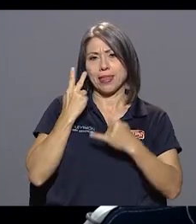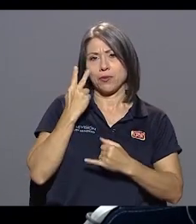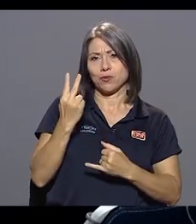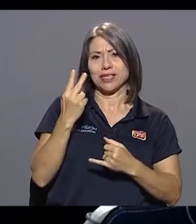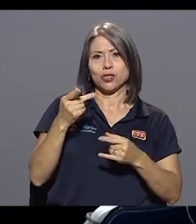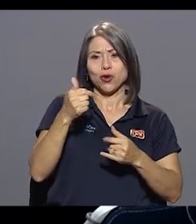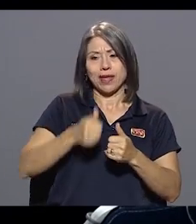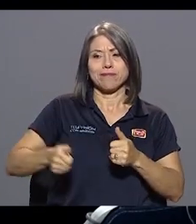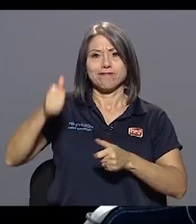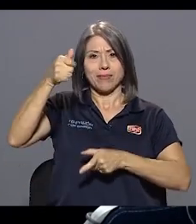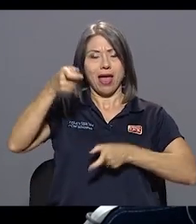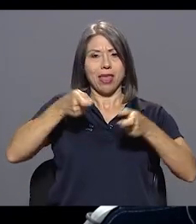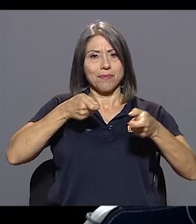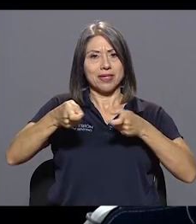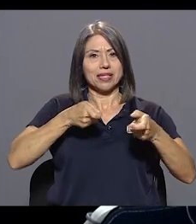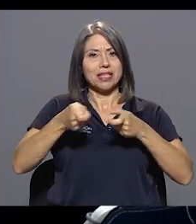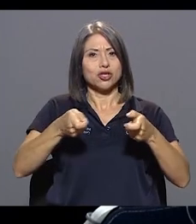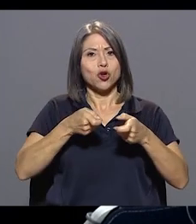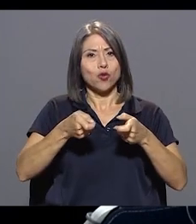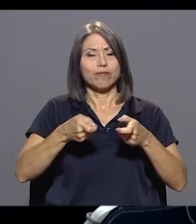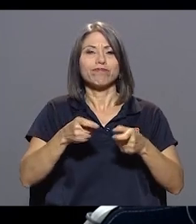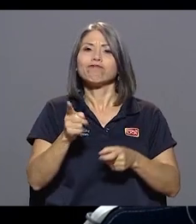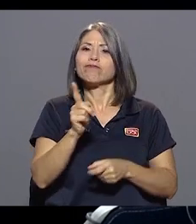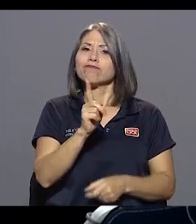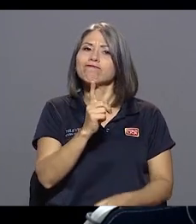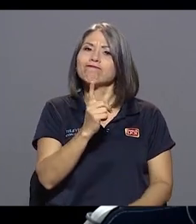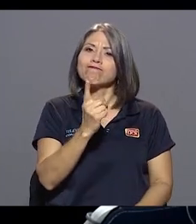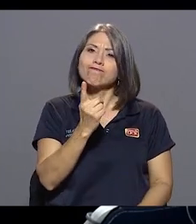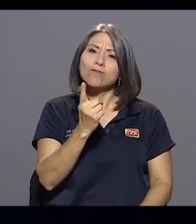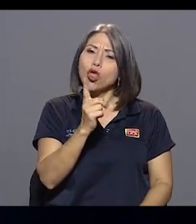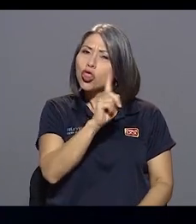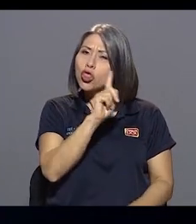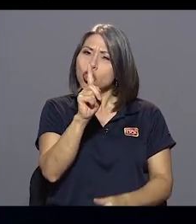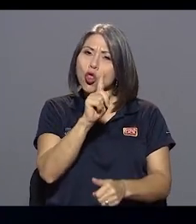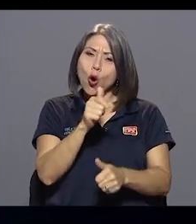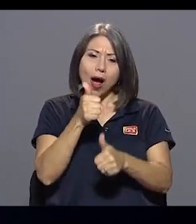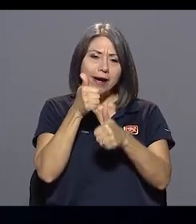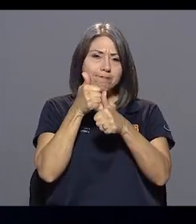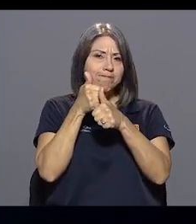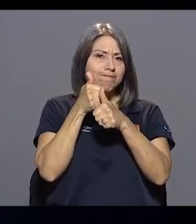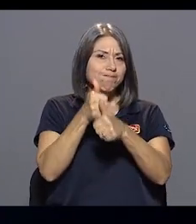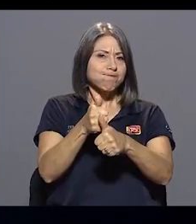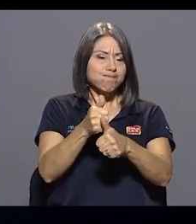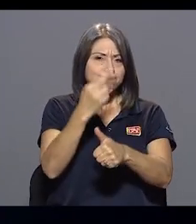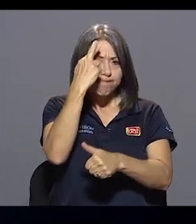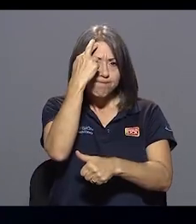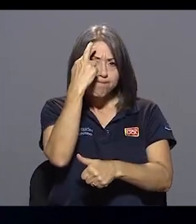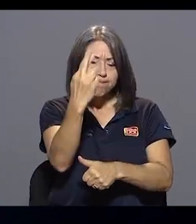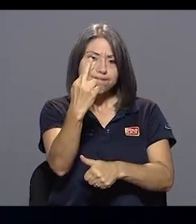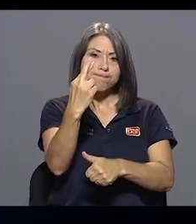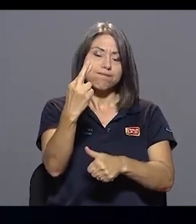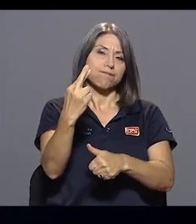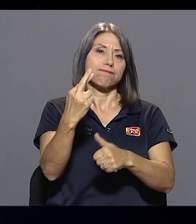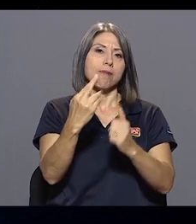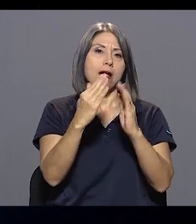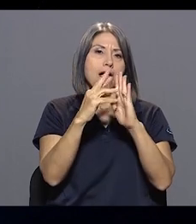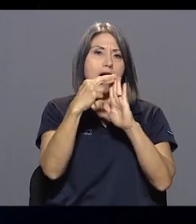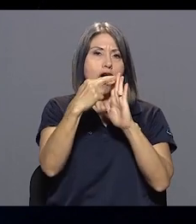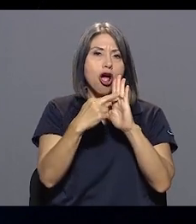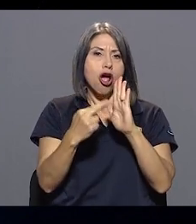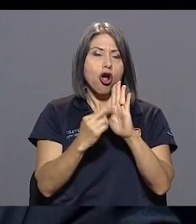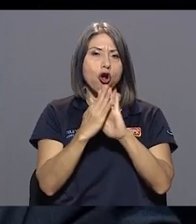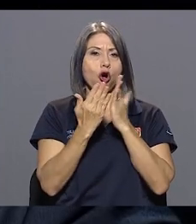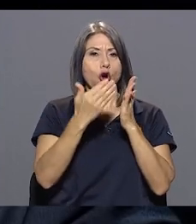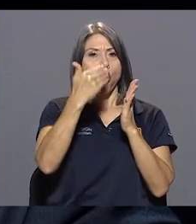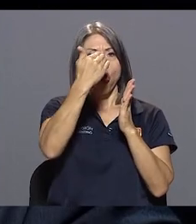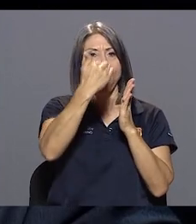no ha honrado fielmente el compromiso de respetar la convención colectiva